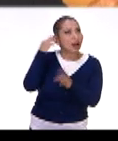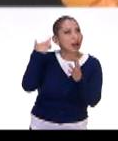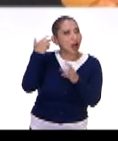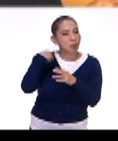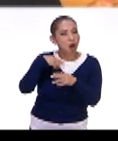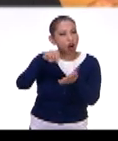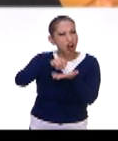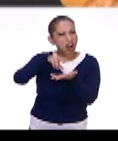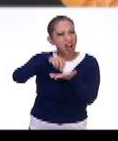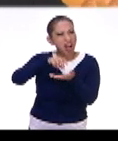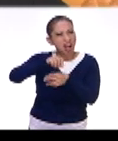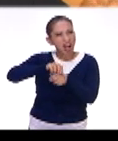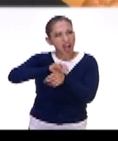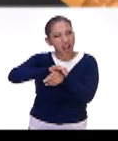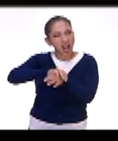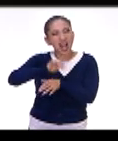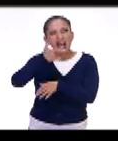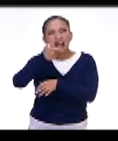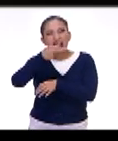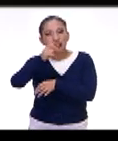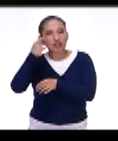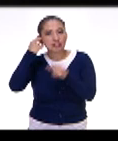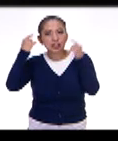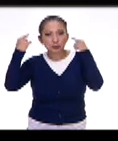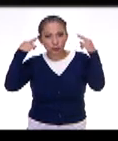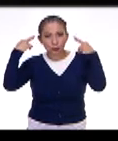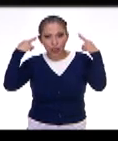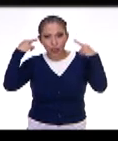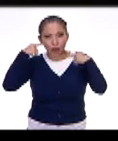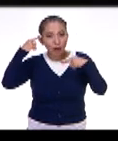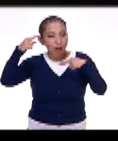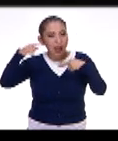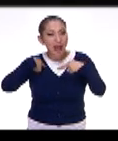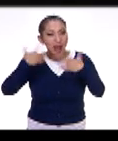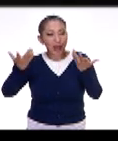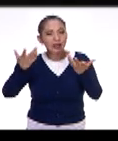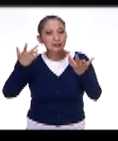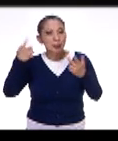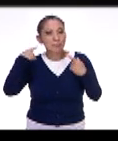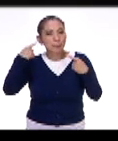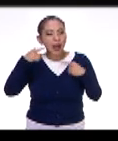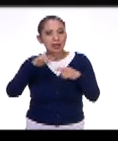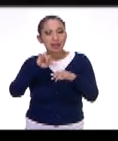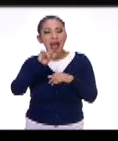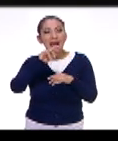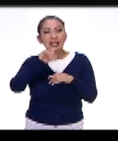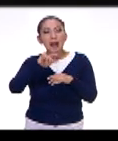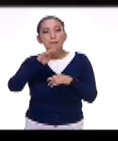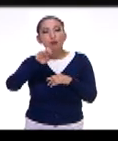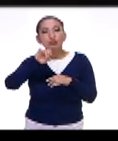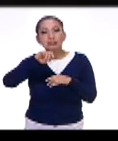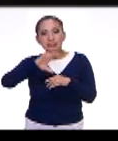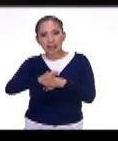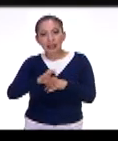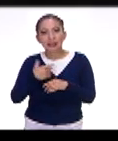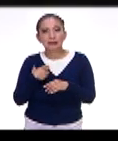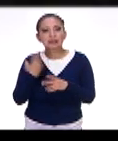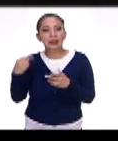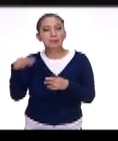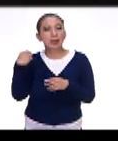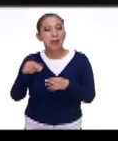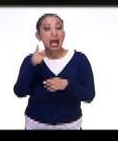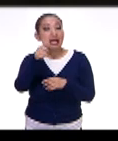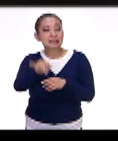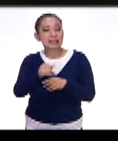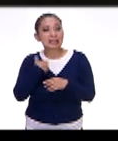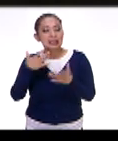escuchamos unos grillos. Yo los escucho, Al fondo, es una pieza de Ariel Gusick, que se llama